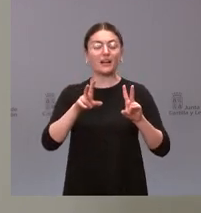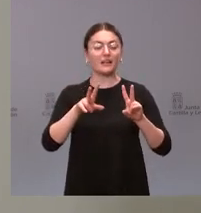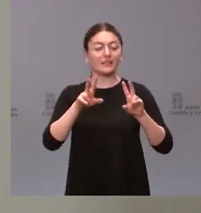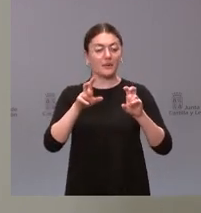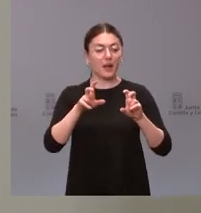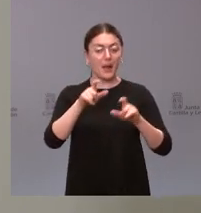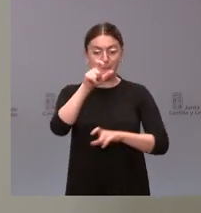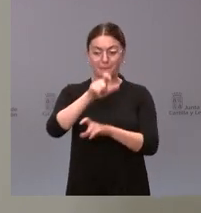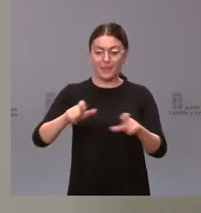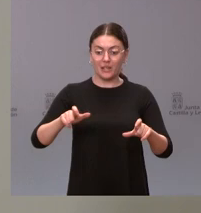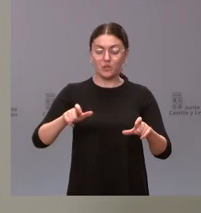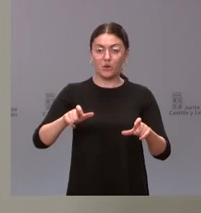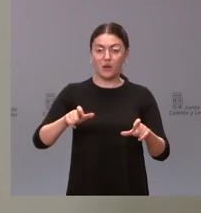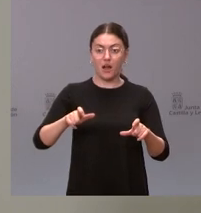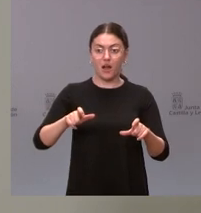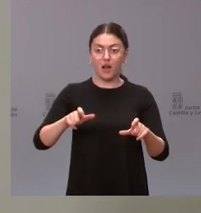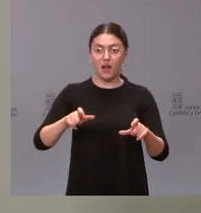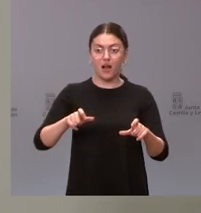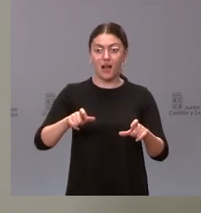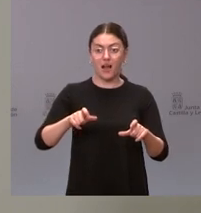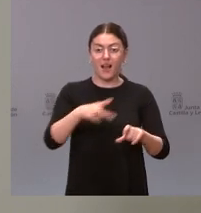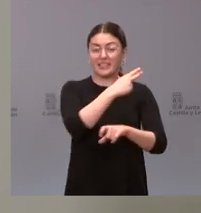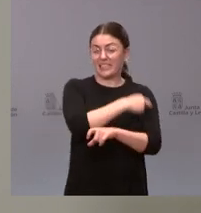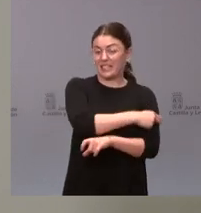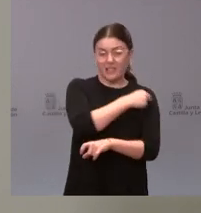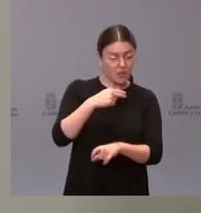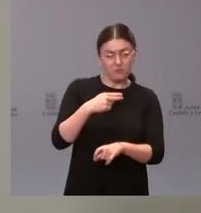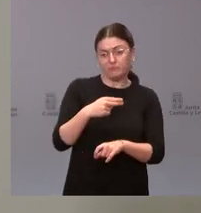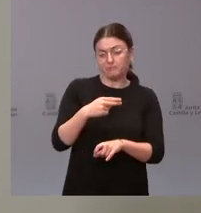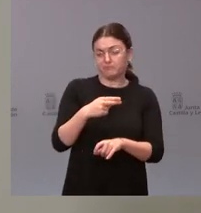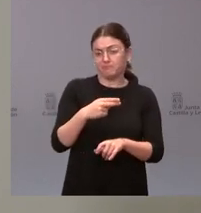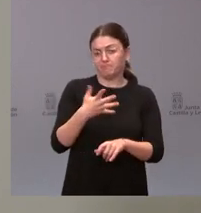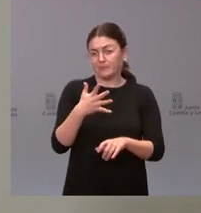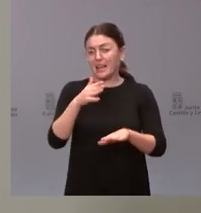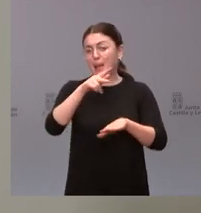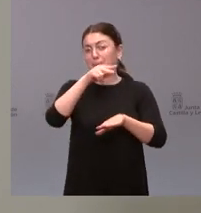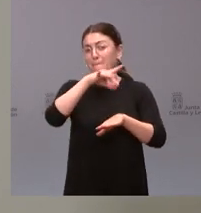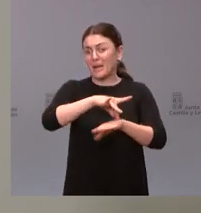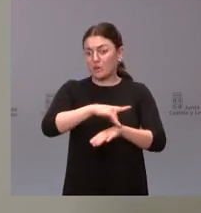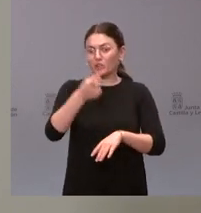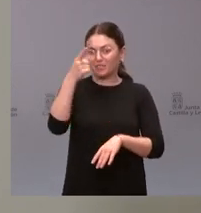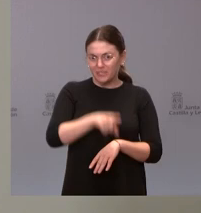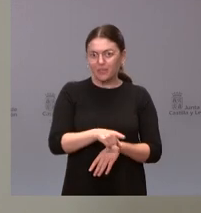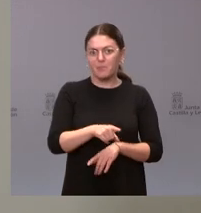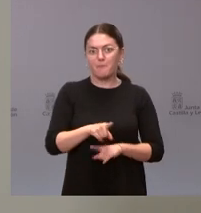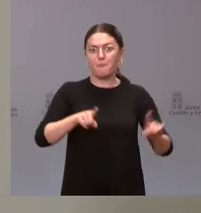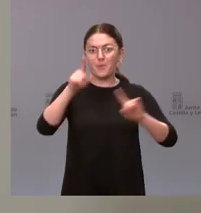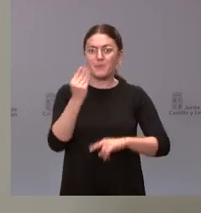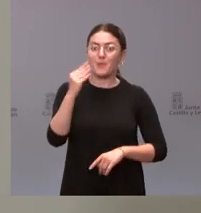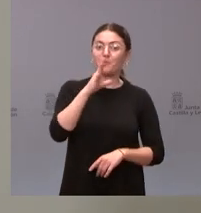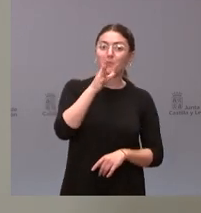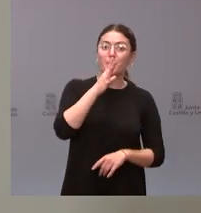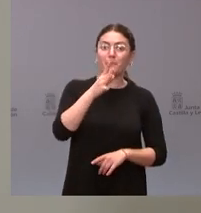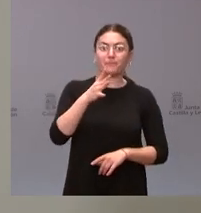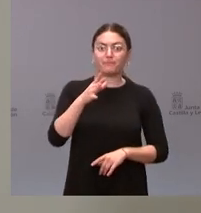sanitario y en este caso médicos en el conjunto de España se une el derecho que tienen los profesionales sanitarios a disfrutar de sus vacaciones que generalmente se